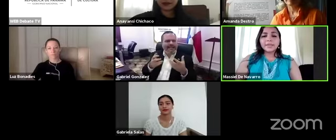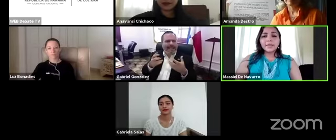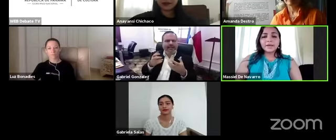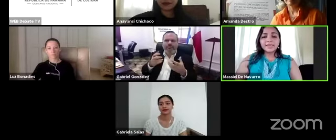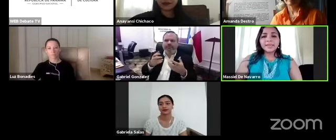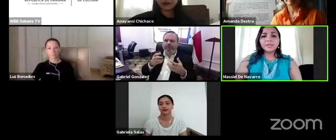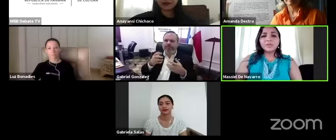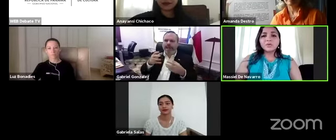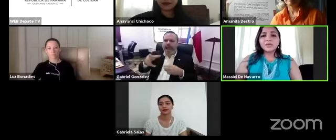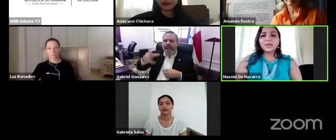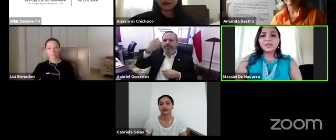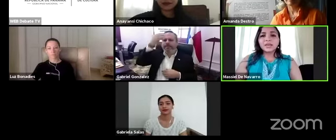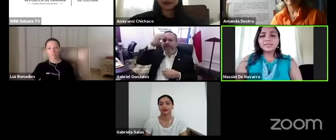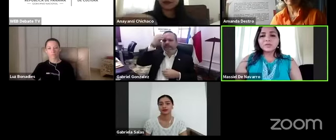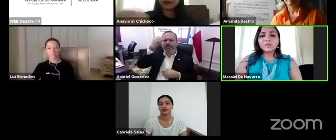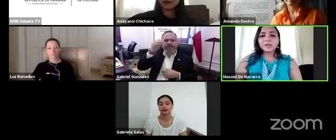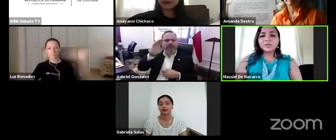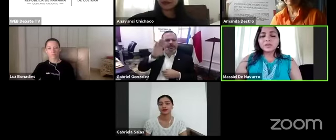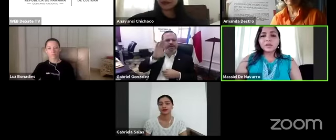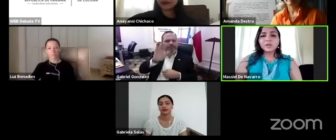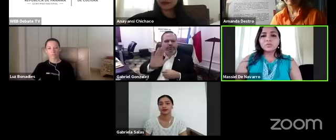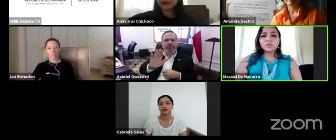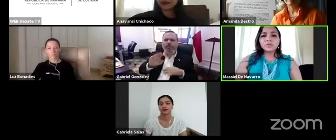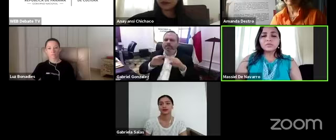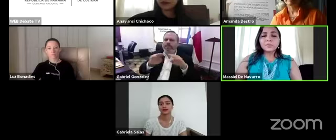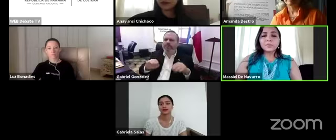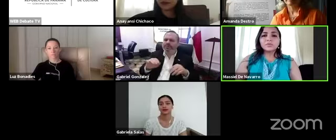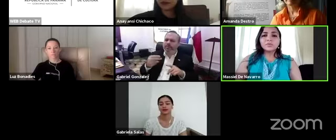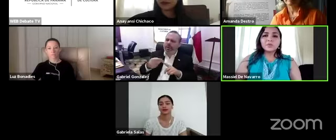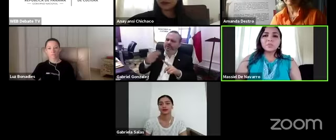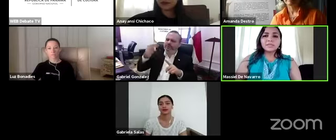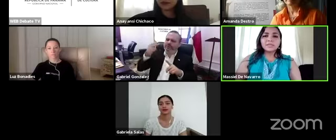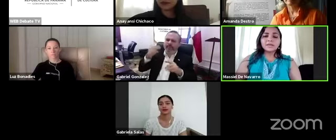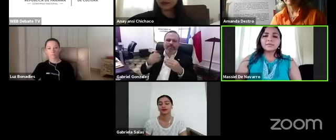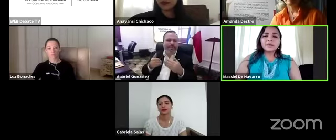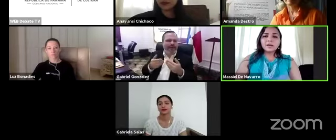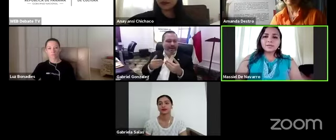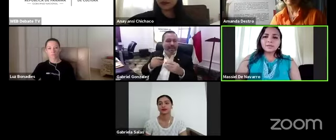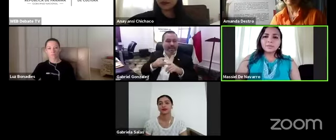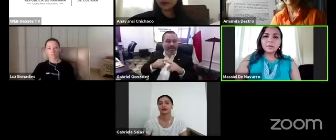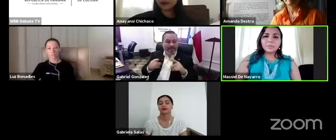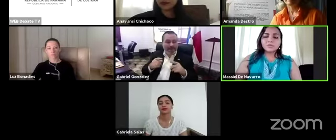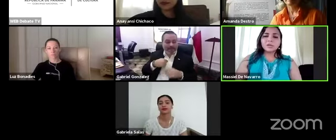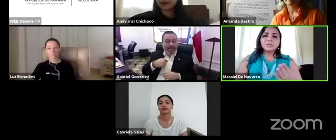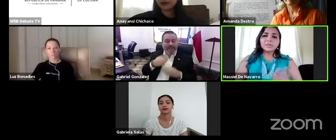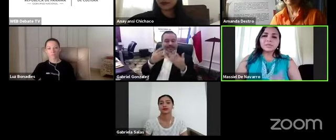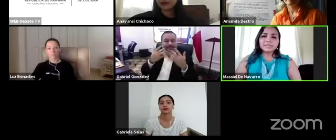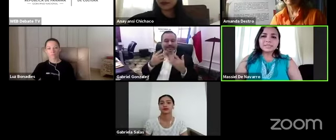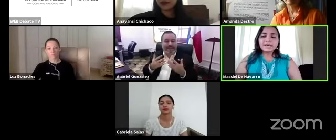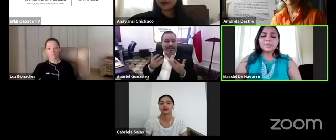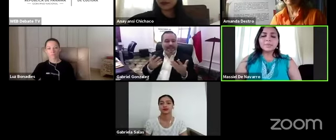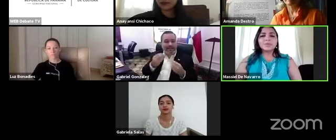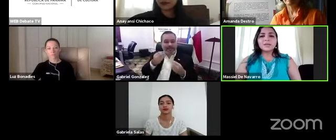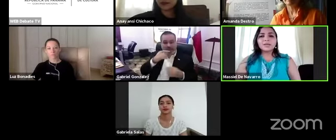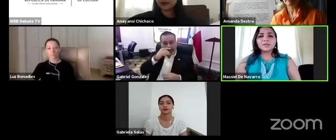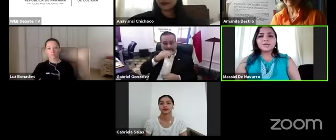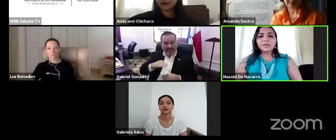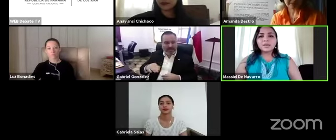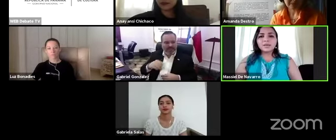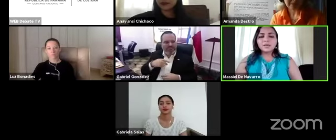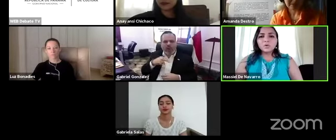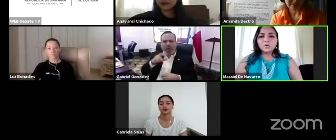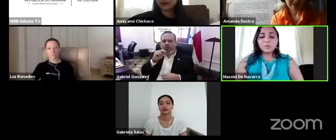además de esto asegurarnos de que los museos también no solamente sean accesibles a personas con discapacidad a personas